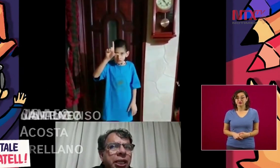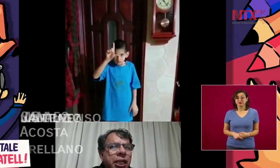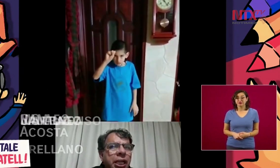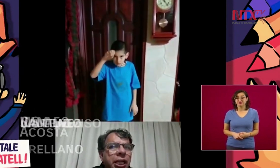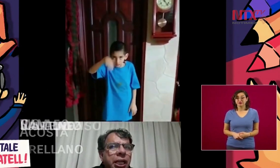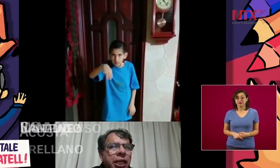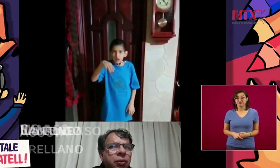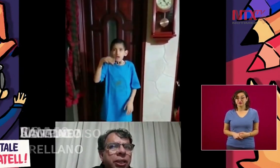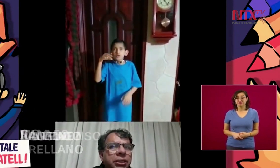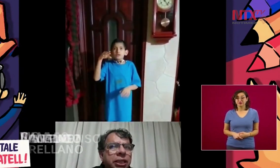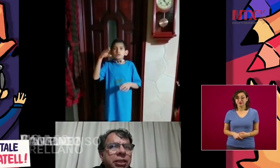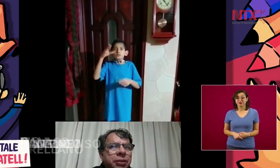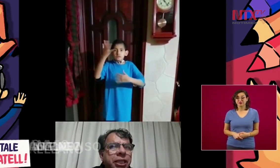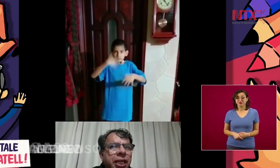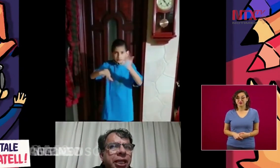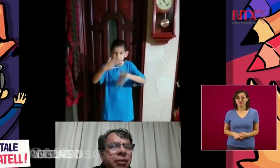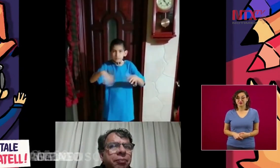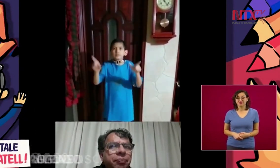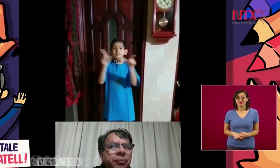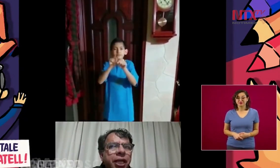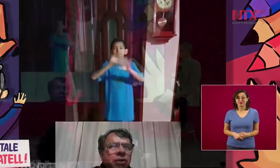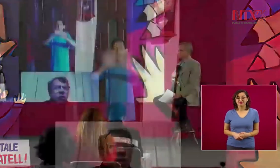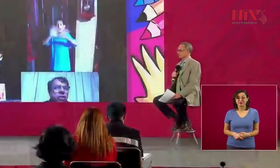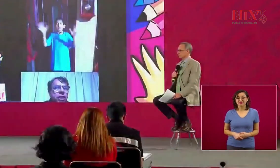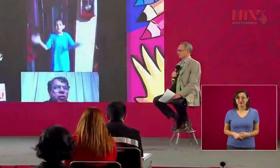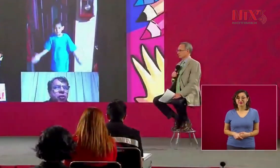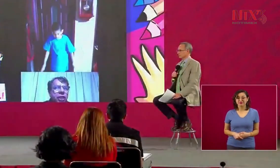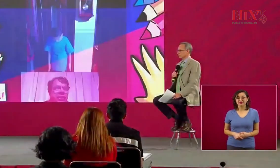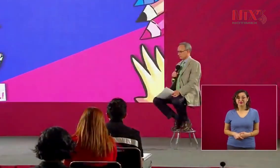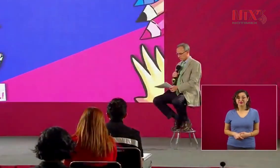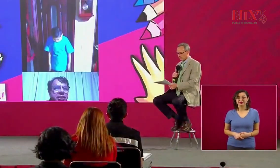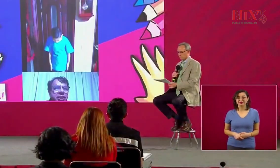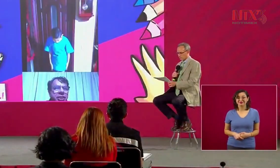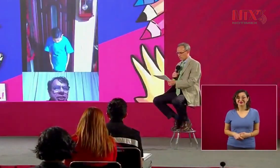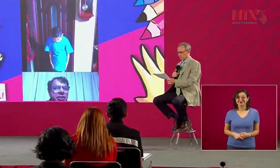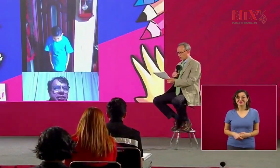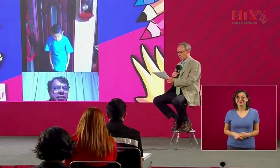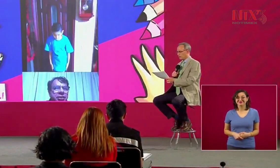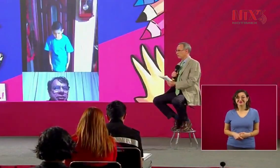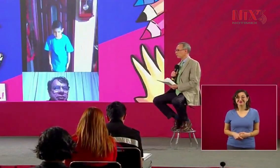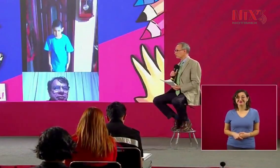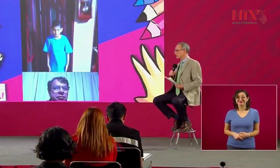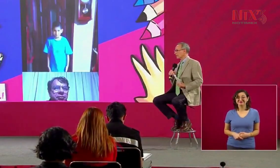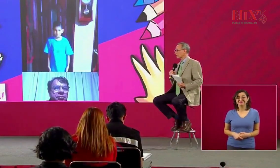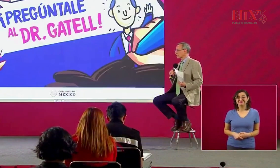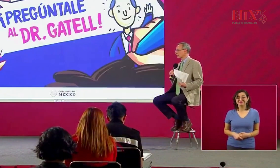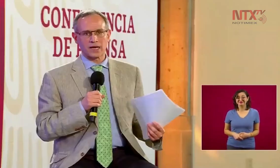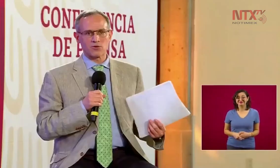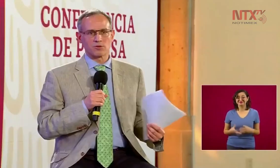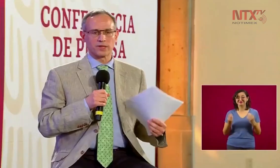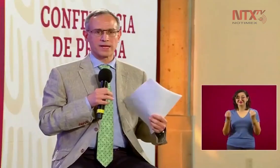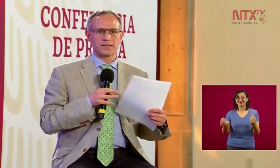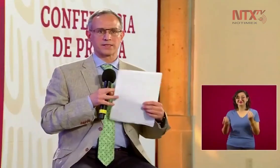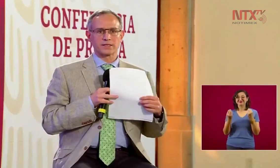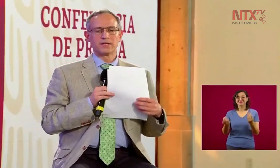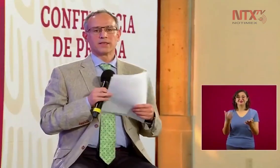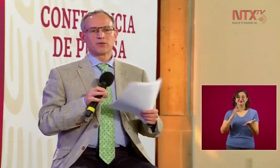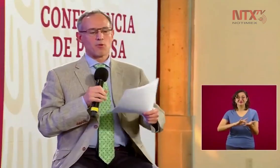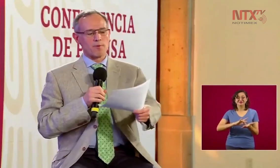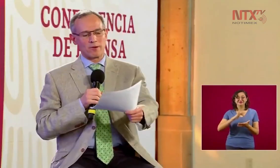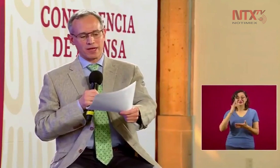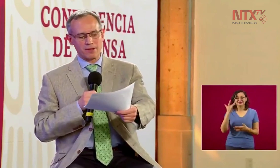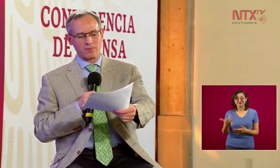utilizan la lengua de señas mexicana? Eso sería todo. Gracias. Muchas gracias, Santiago. Gracias.